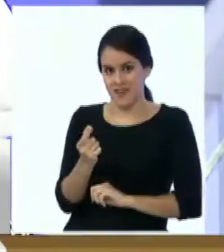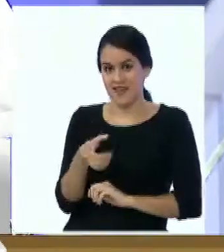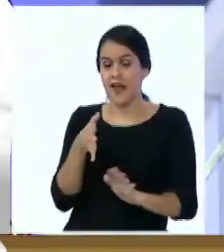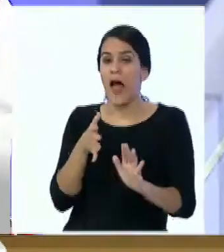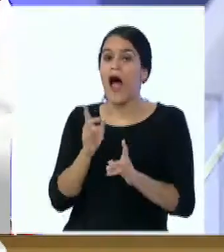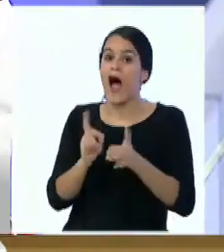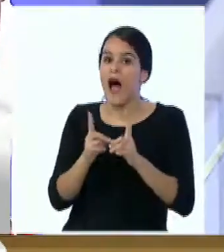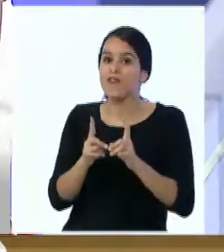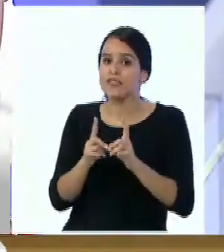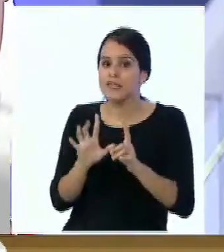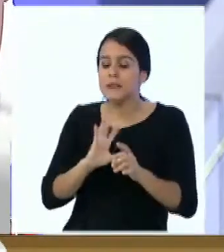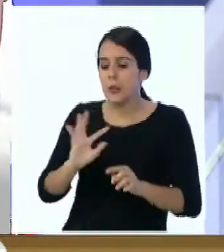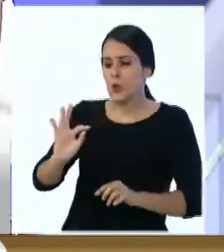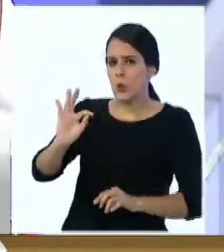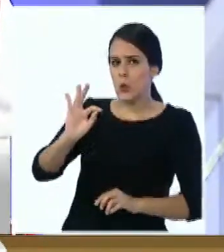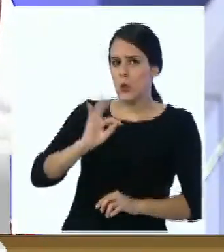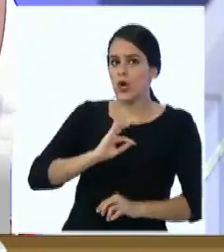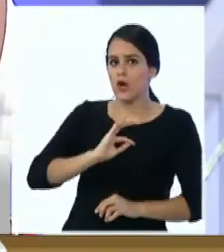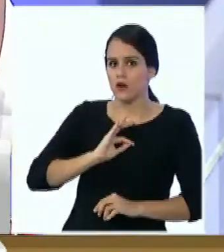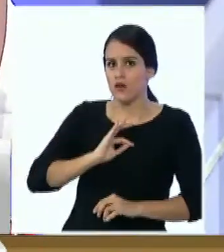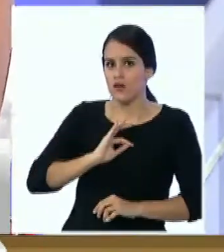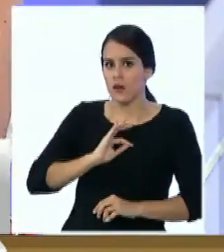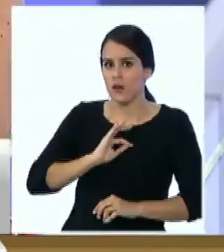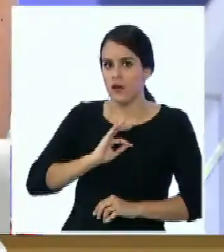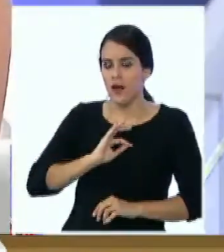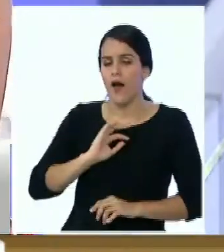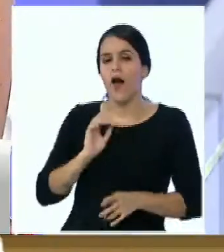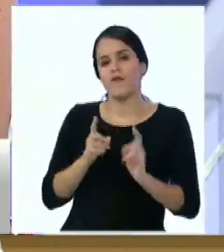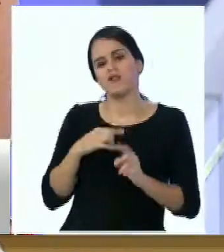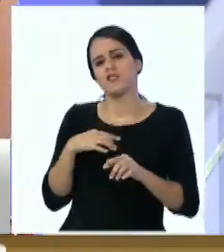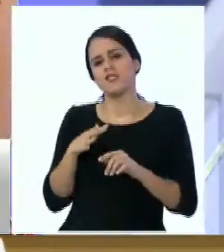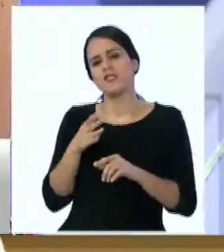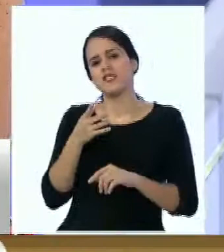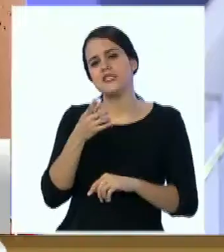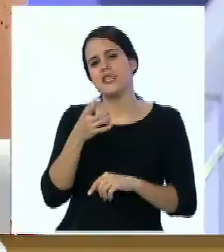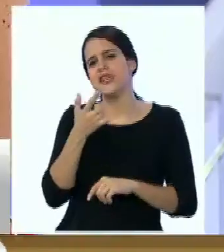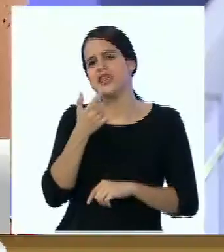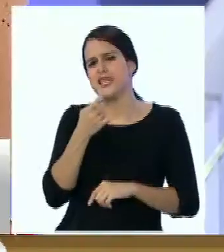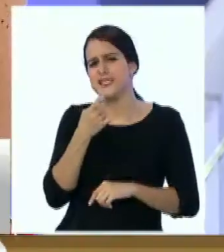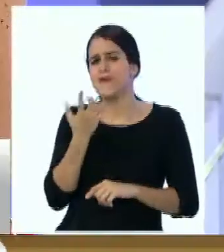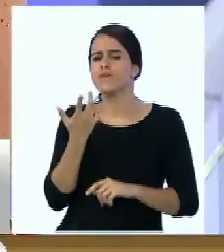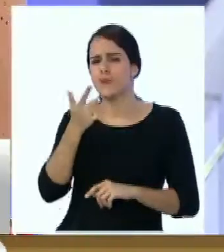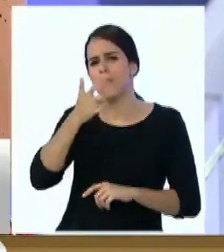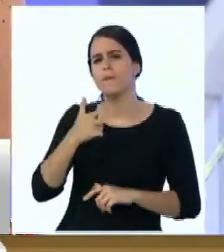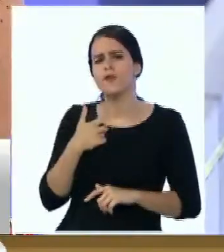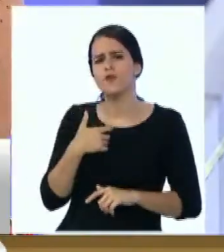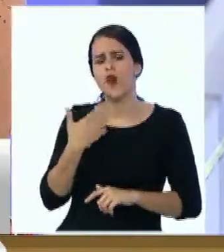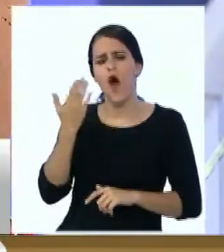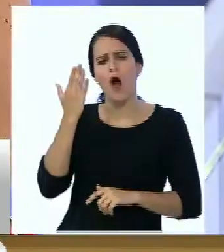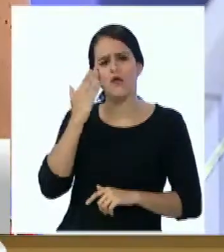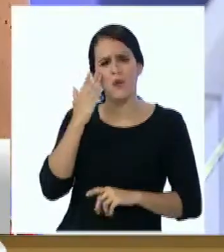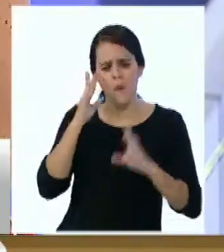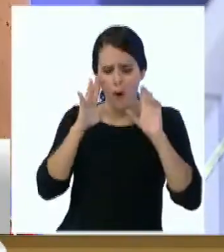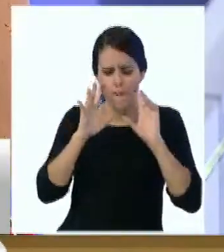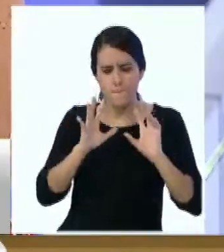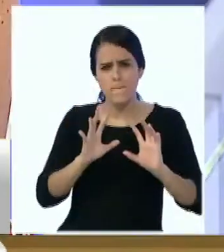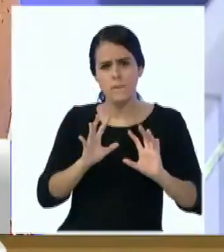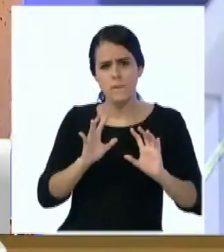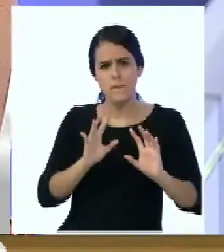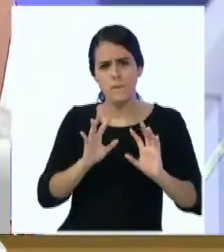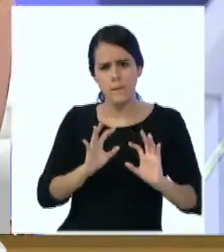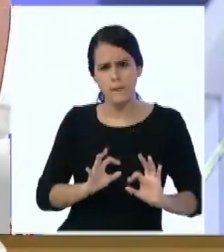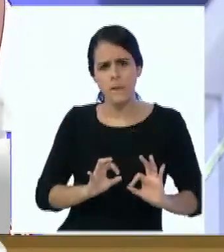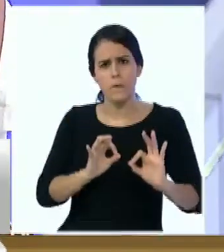puede ser una causa de infertilidad de hecho se maneja, los que manejamos inmunología en la fertilidad